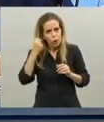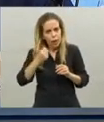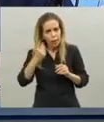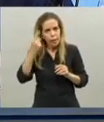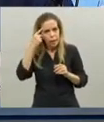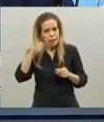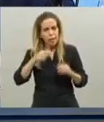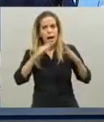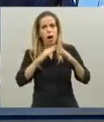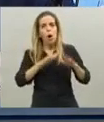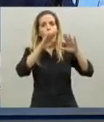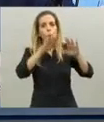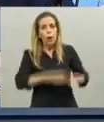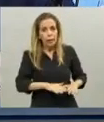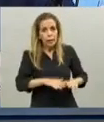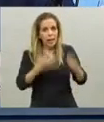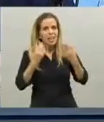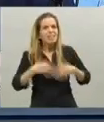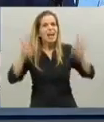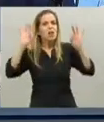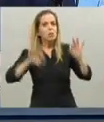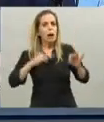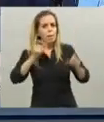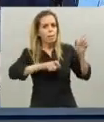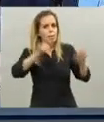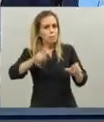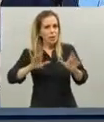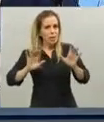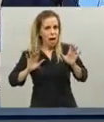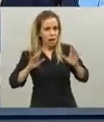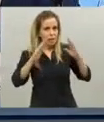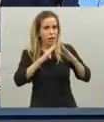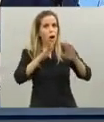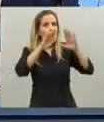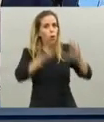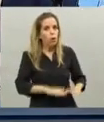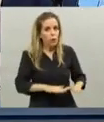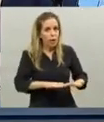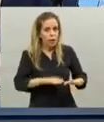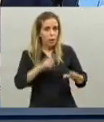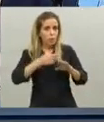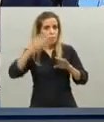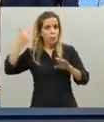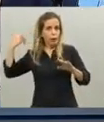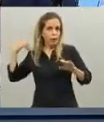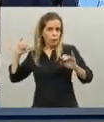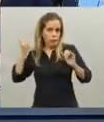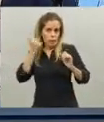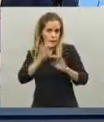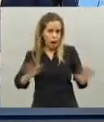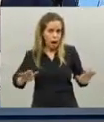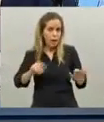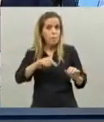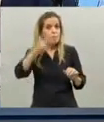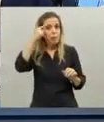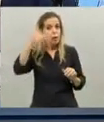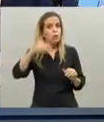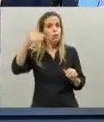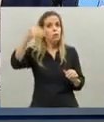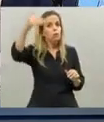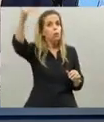y de que en Argentina no solo las salvó para atrás sino ahora que estamos en una etapa de contagio acelerado las va a salvar para adelante